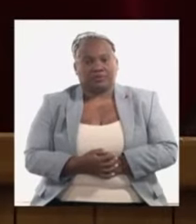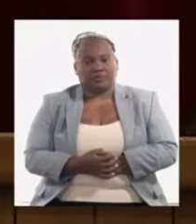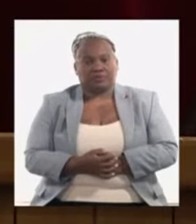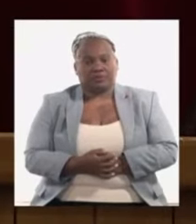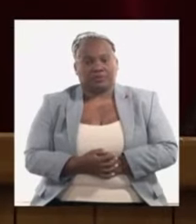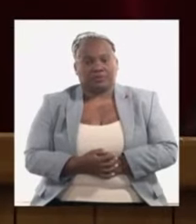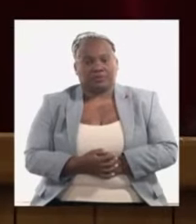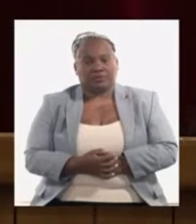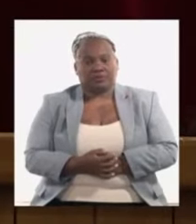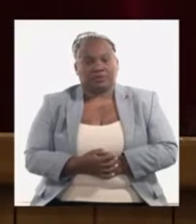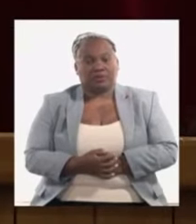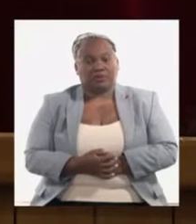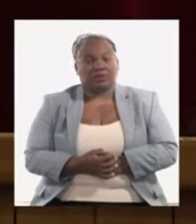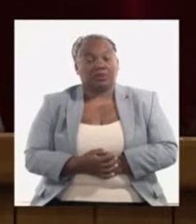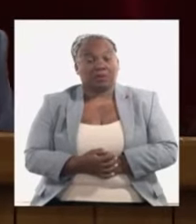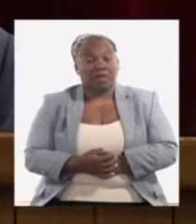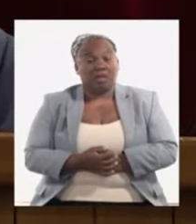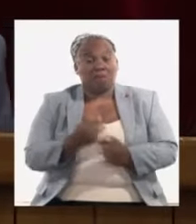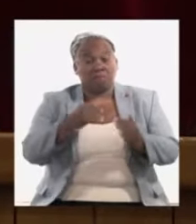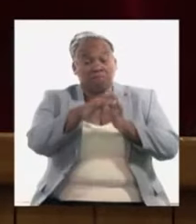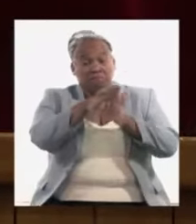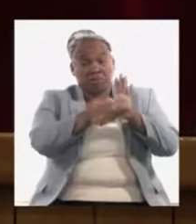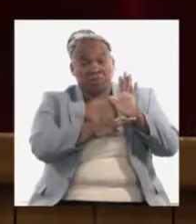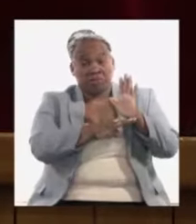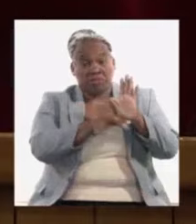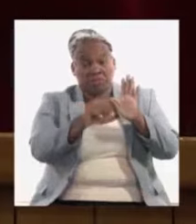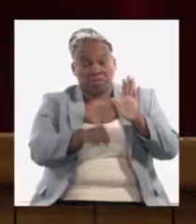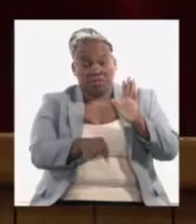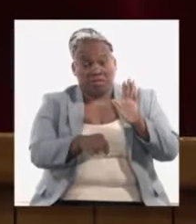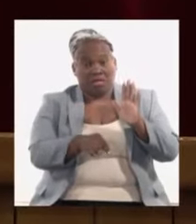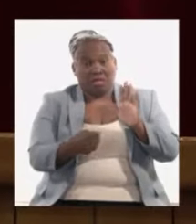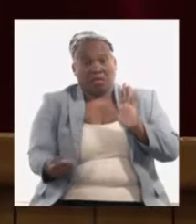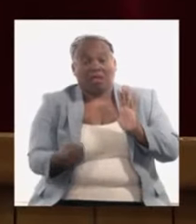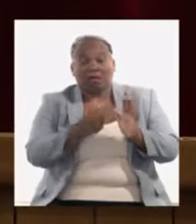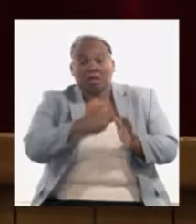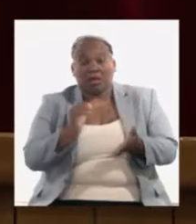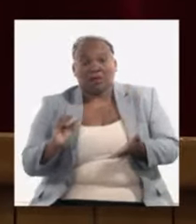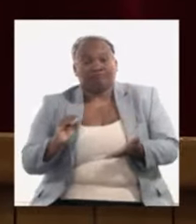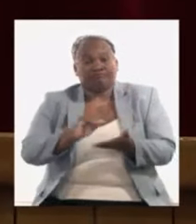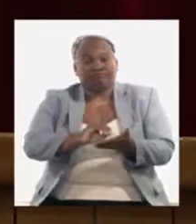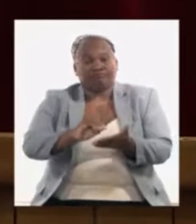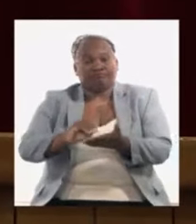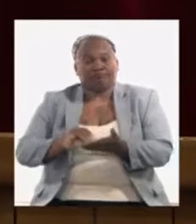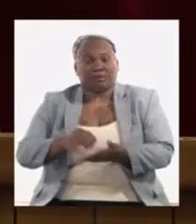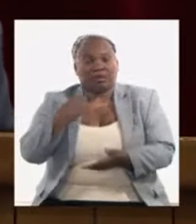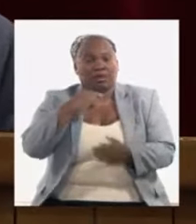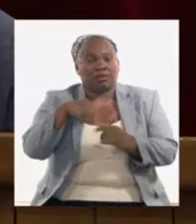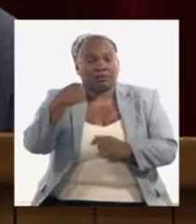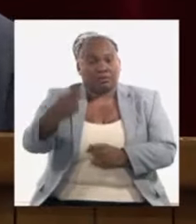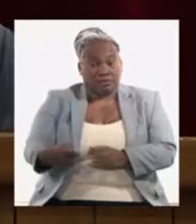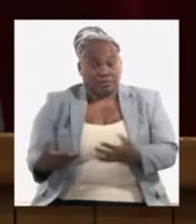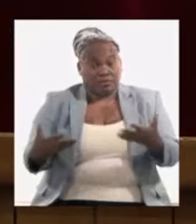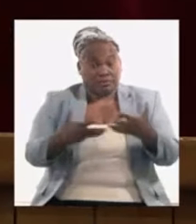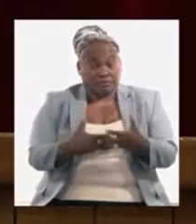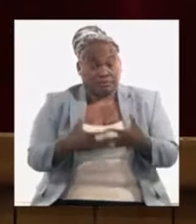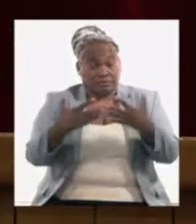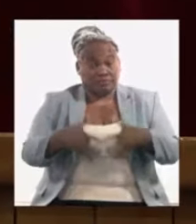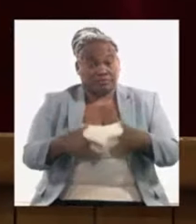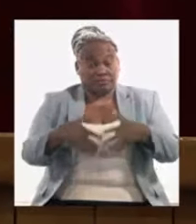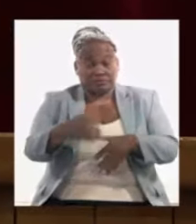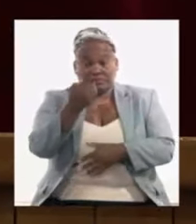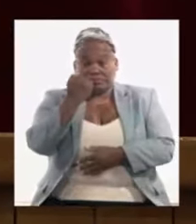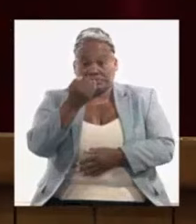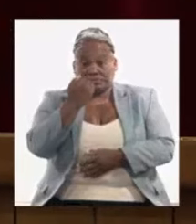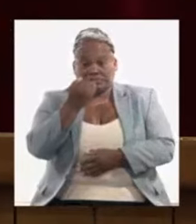entonces algunas de las medidas que estamos proyectando implementar el próximo año vinculadas también en la producción de alimentos bueno